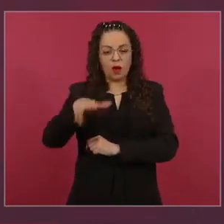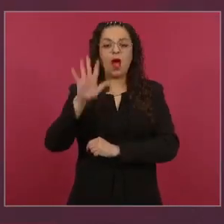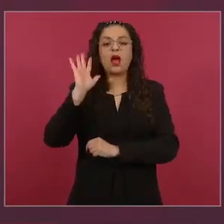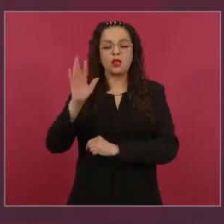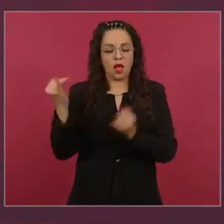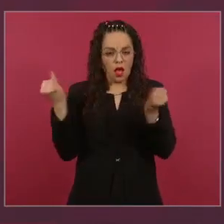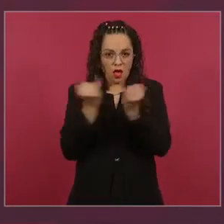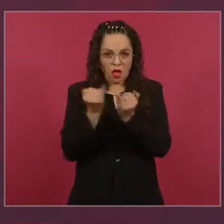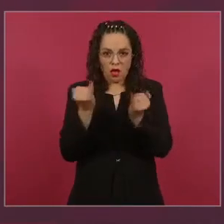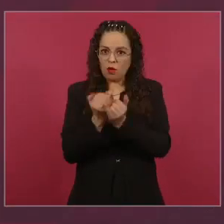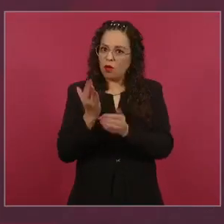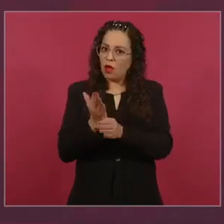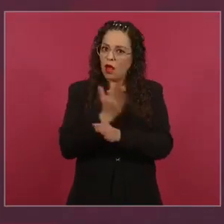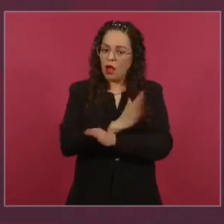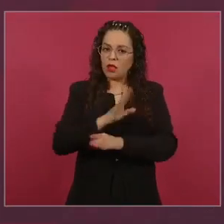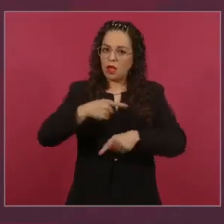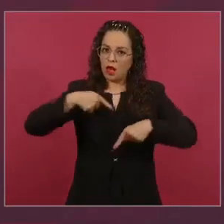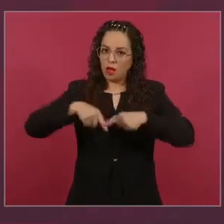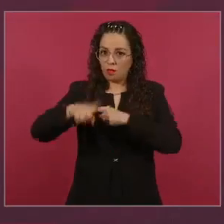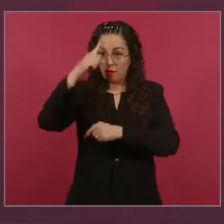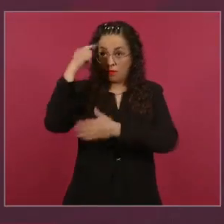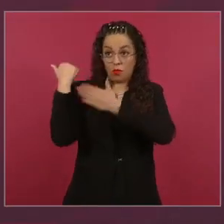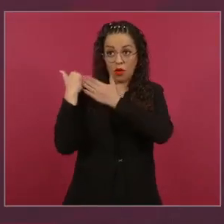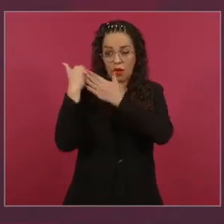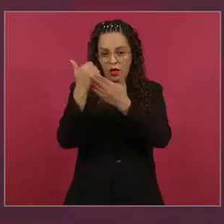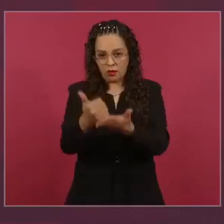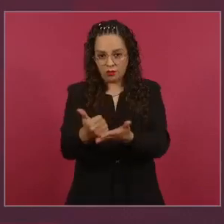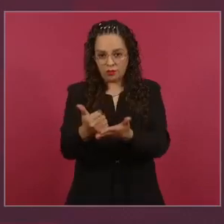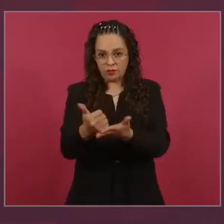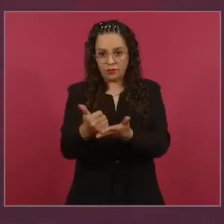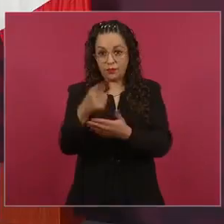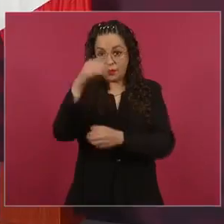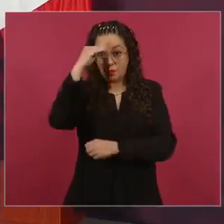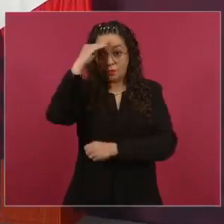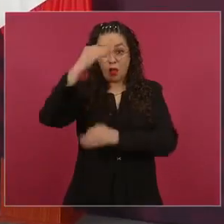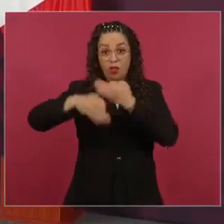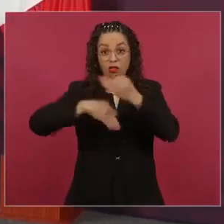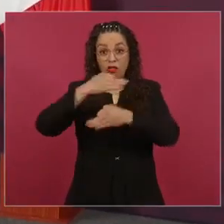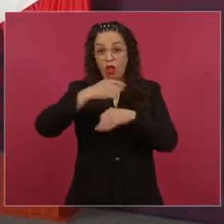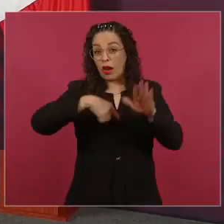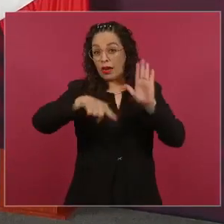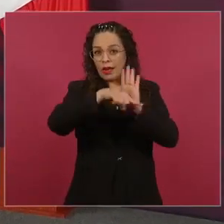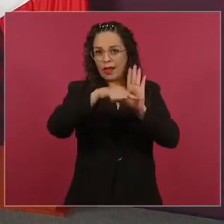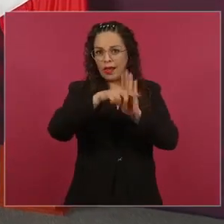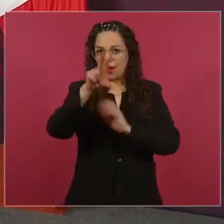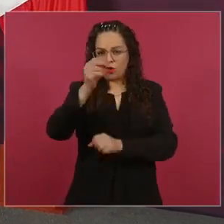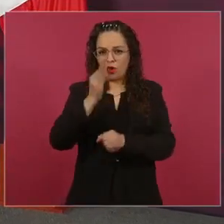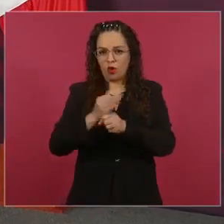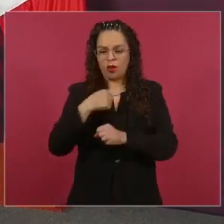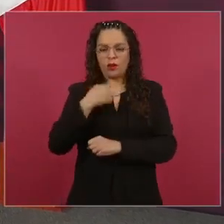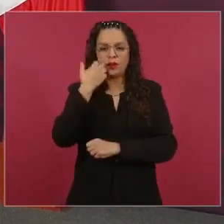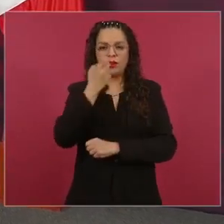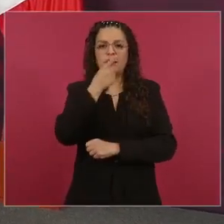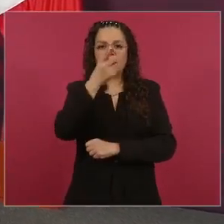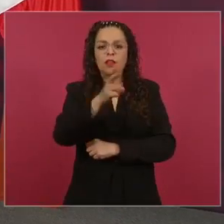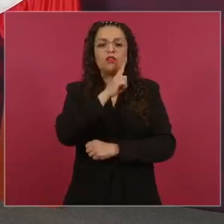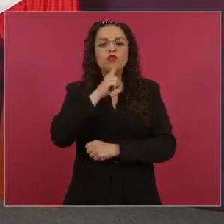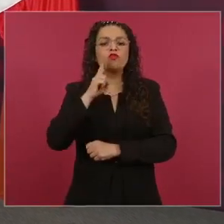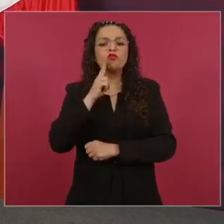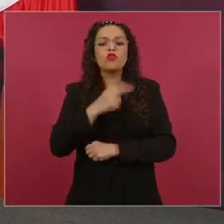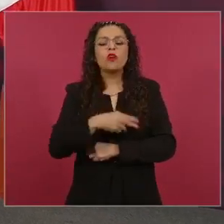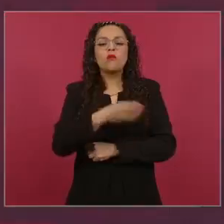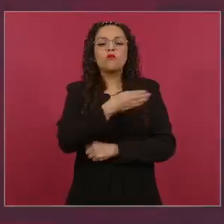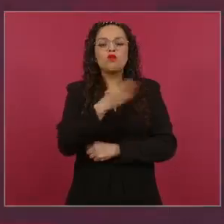pese a los daños, las lluvias han permitido que se puedan llenar las presas de varios estados que presentaban sequías.